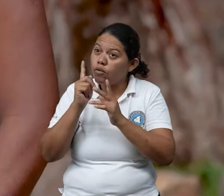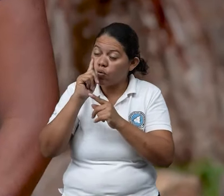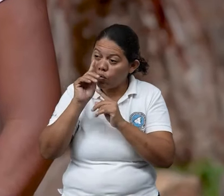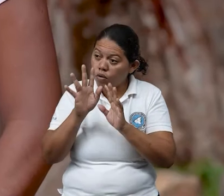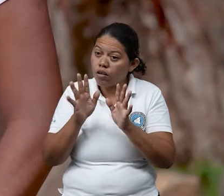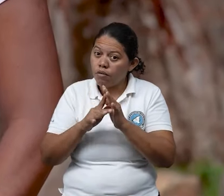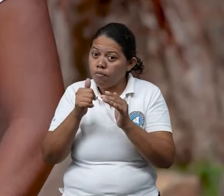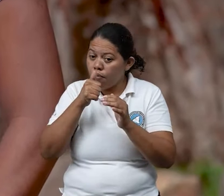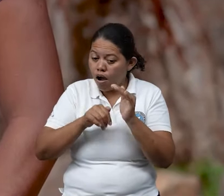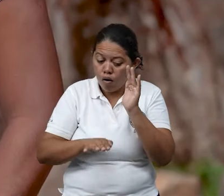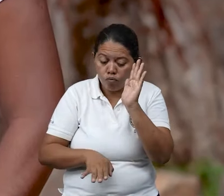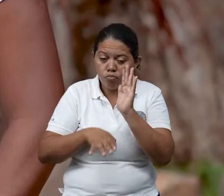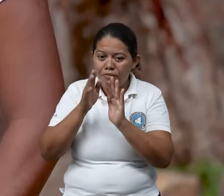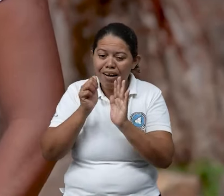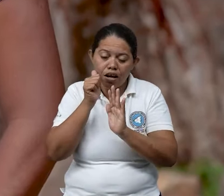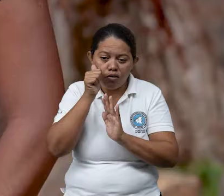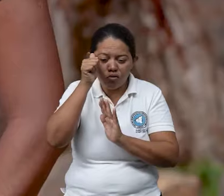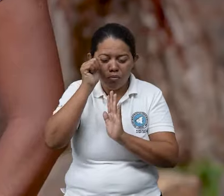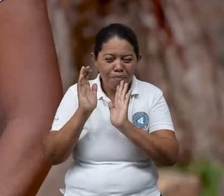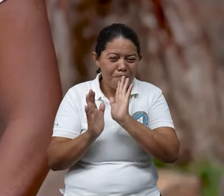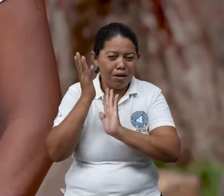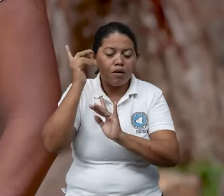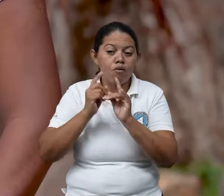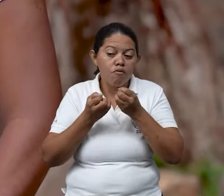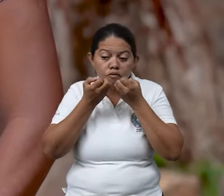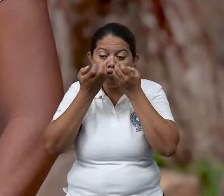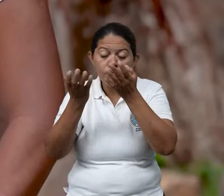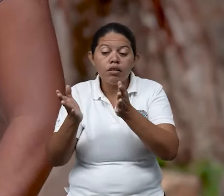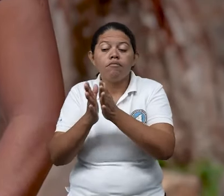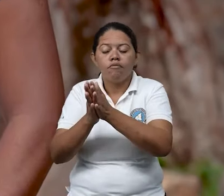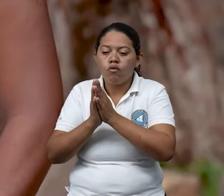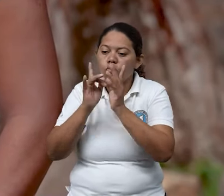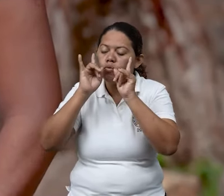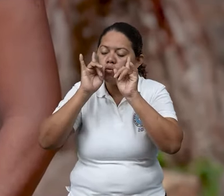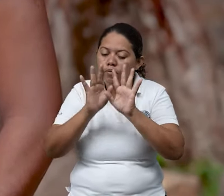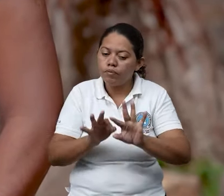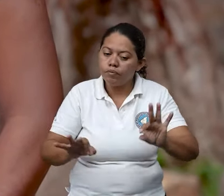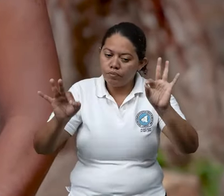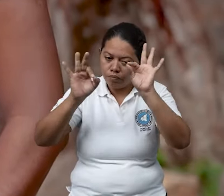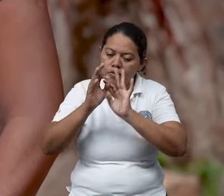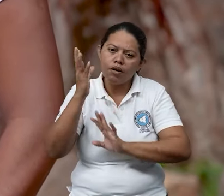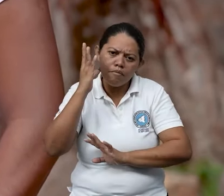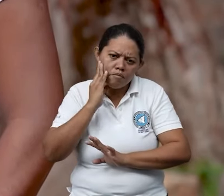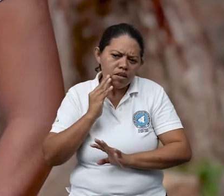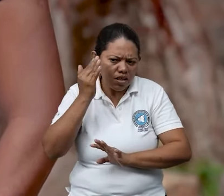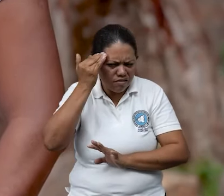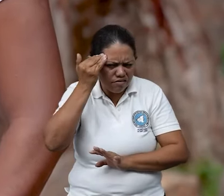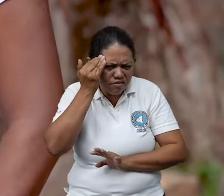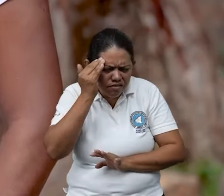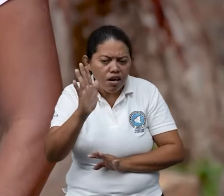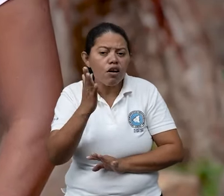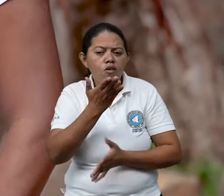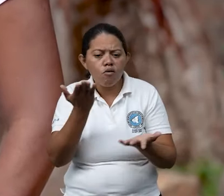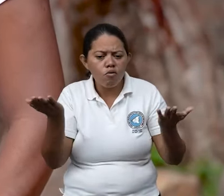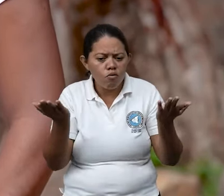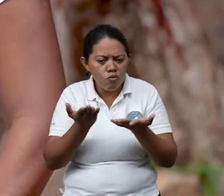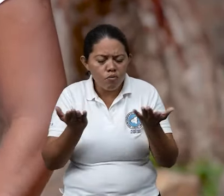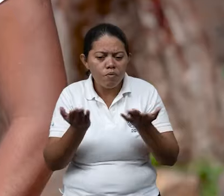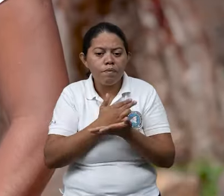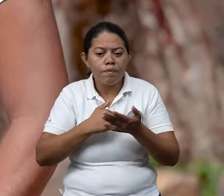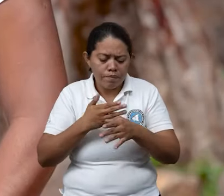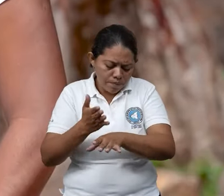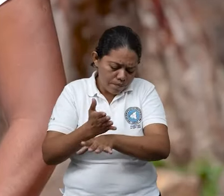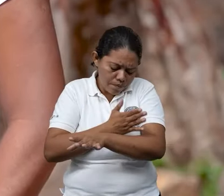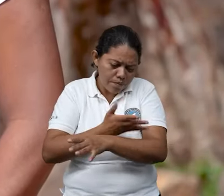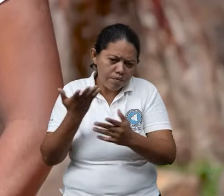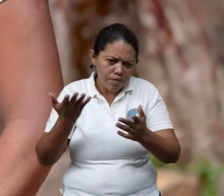más a los mayores, pues, porque son los que tienen más experiencia. Entonces, ustedes saben, ya más o menos, ya